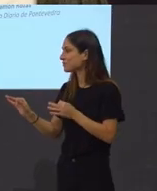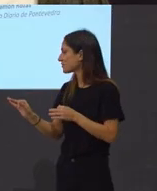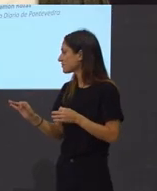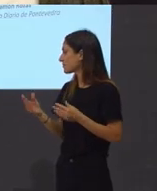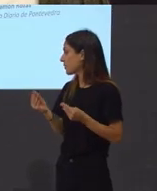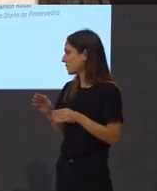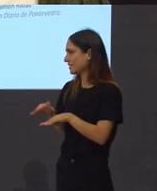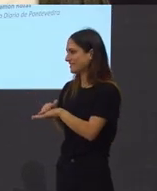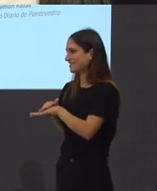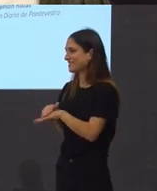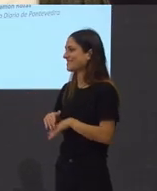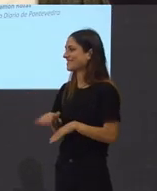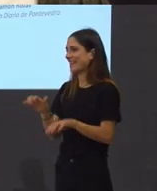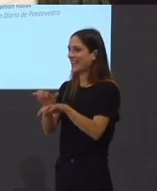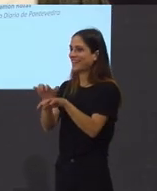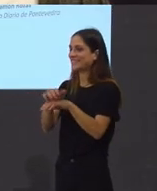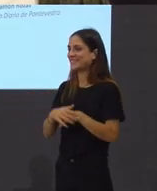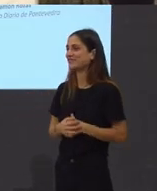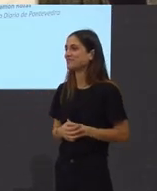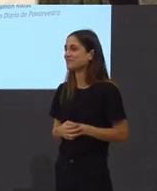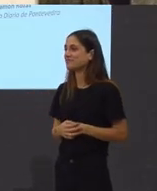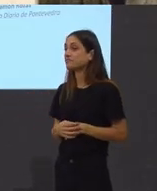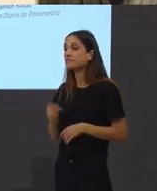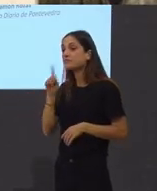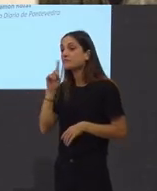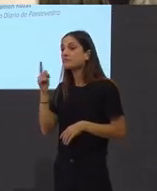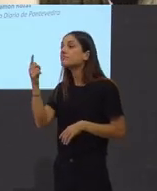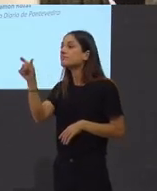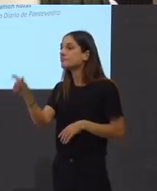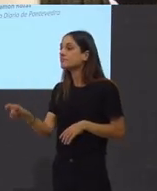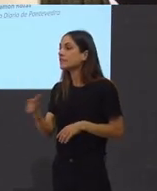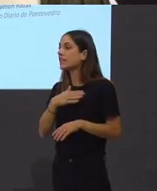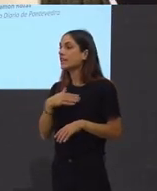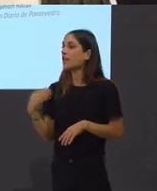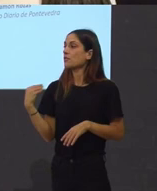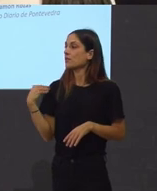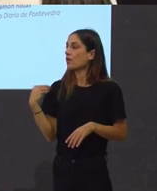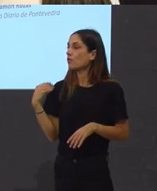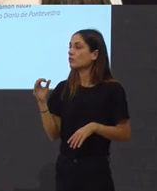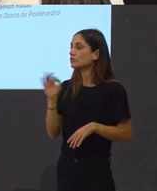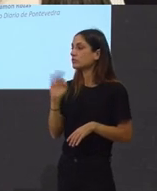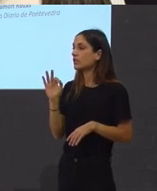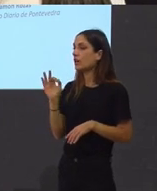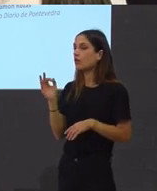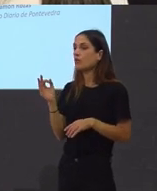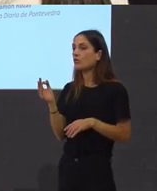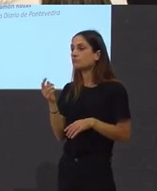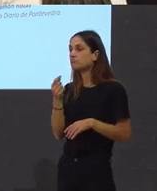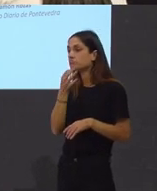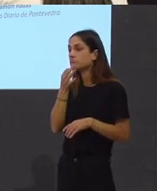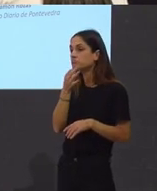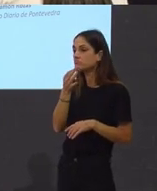Se alguén se alguén quere facer alguna pregunta ou apuntar alguna cuestión,